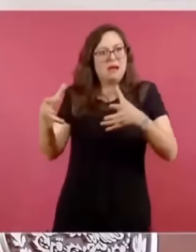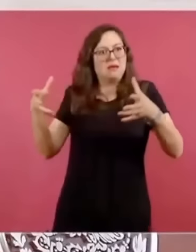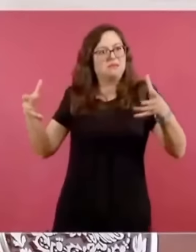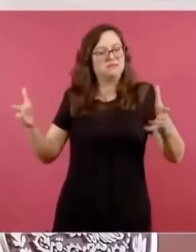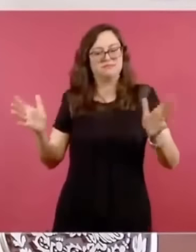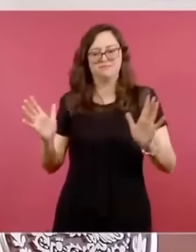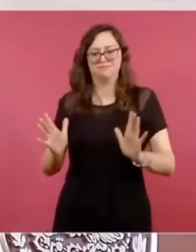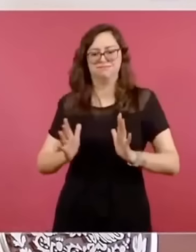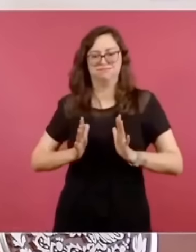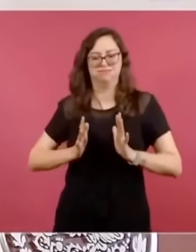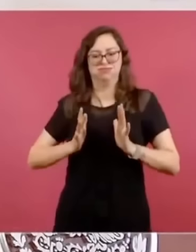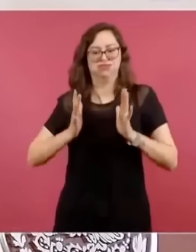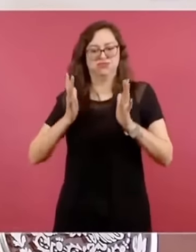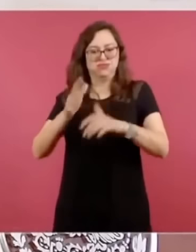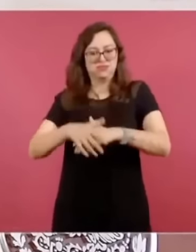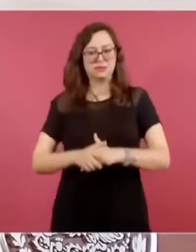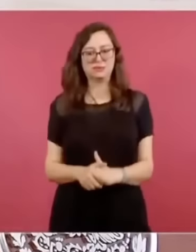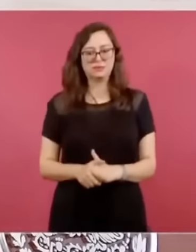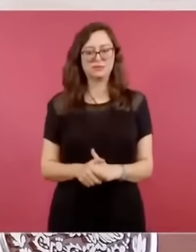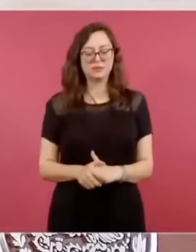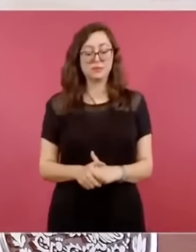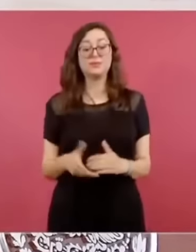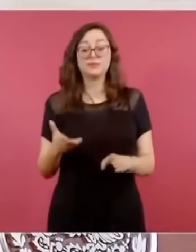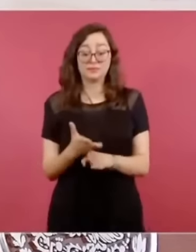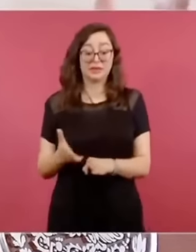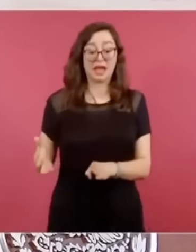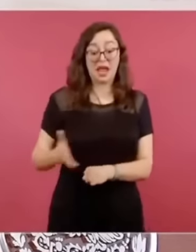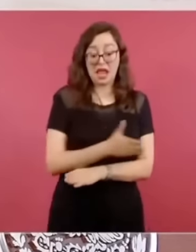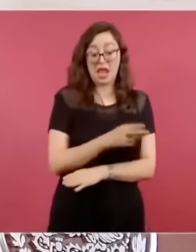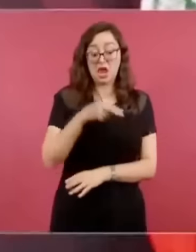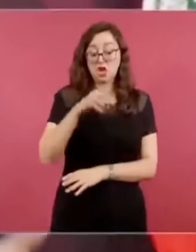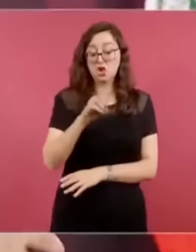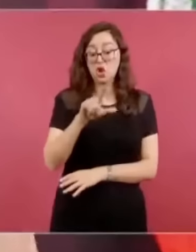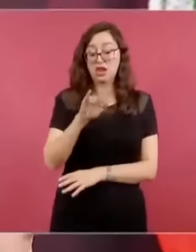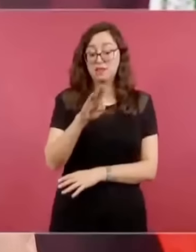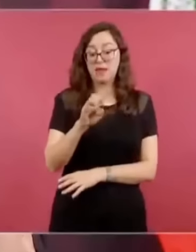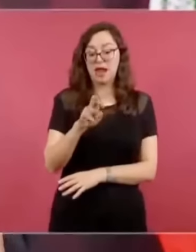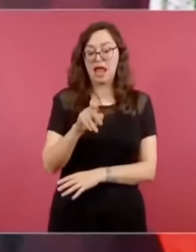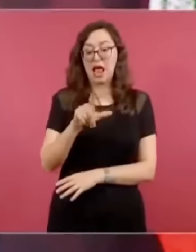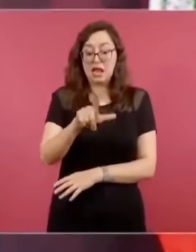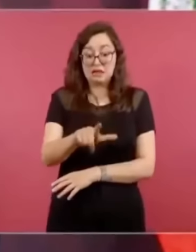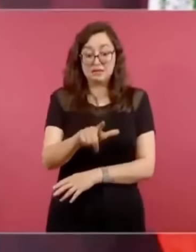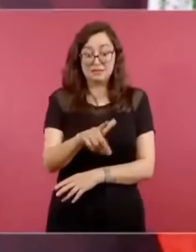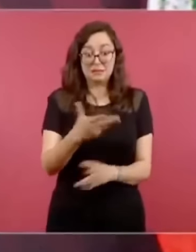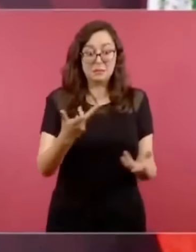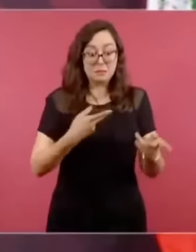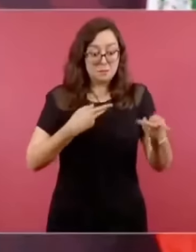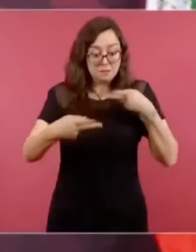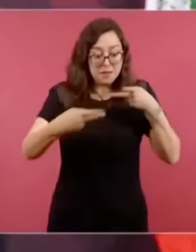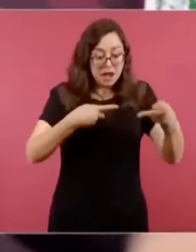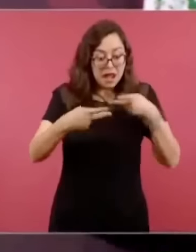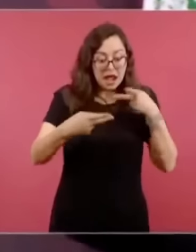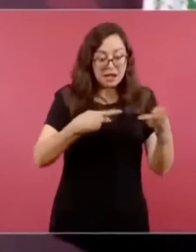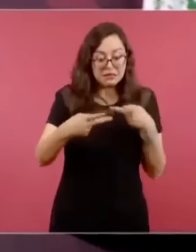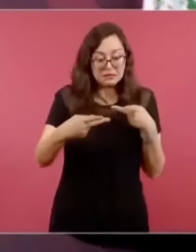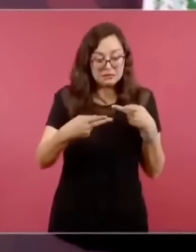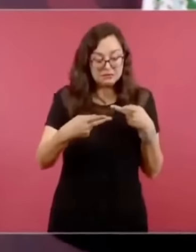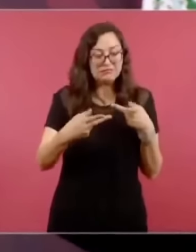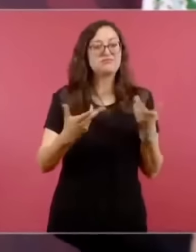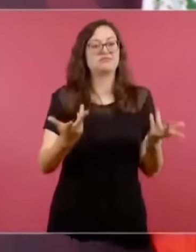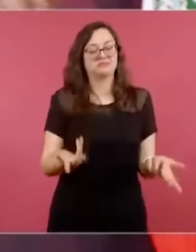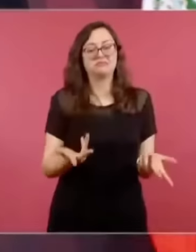en nuestro país, no tenemos los especialistas que requerimos, porque